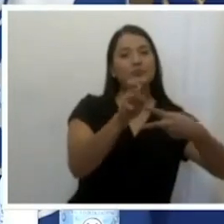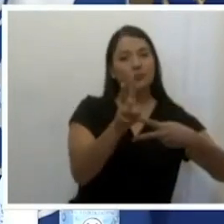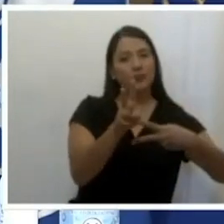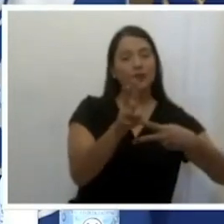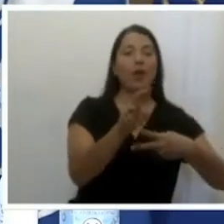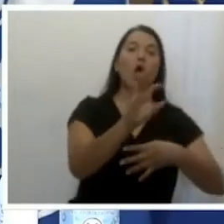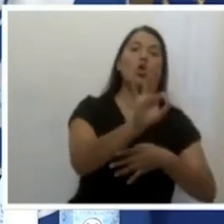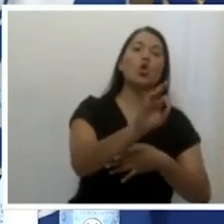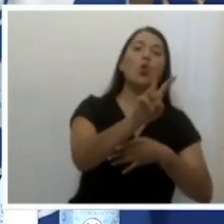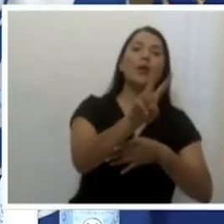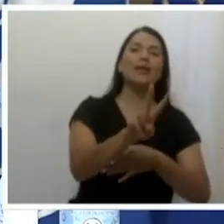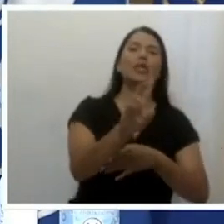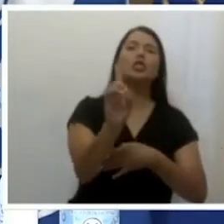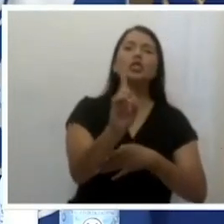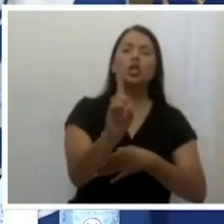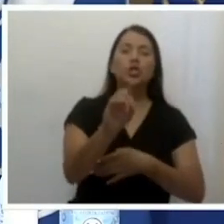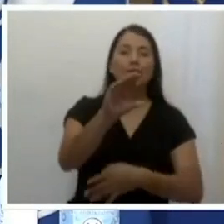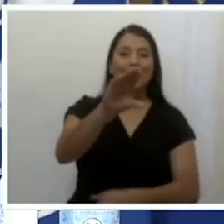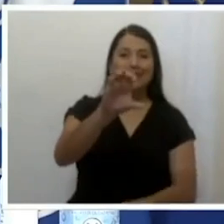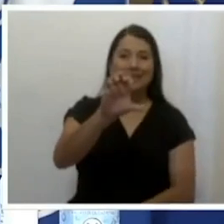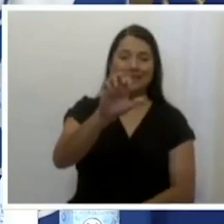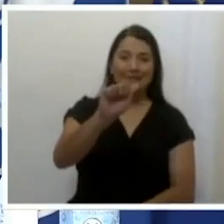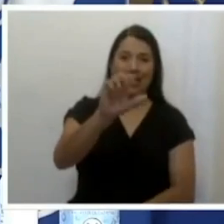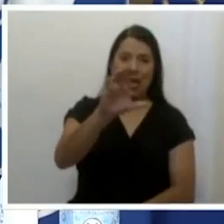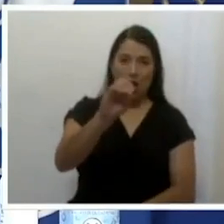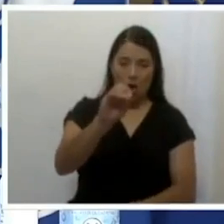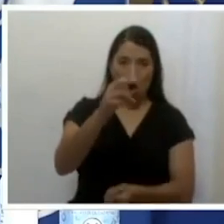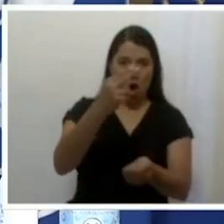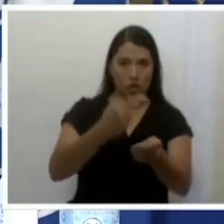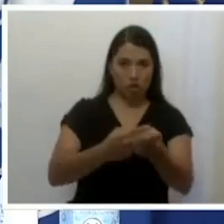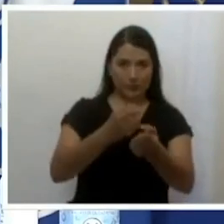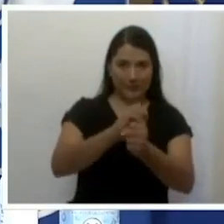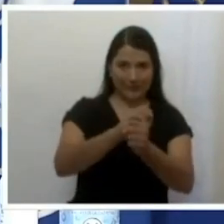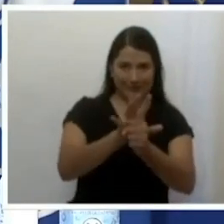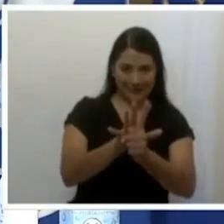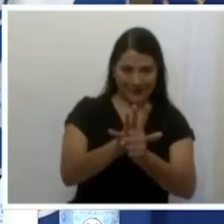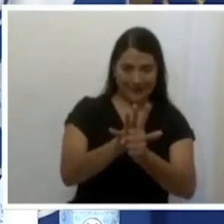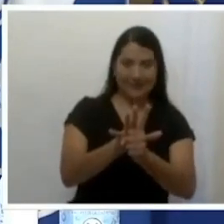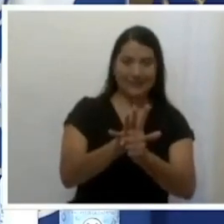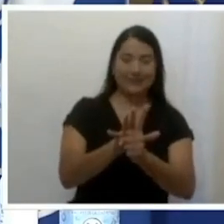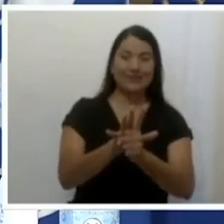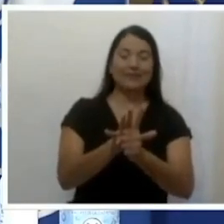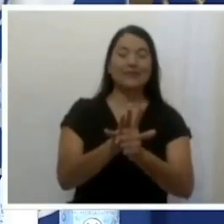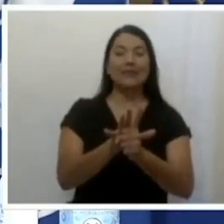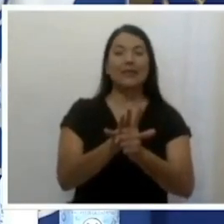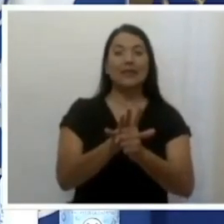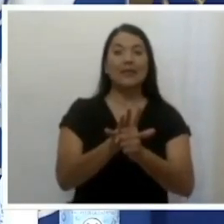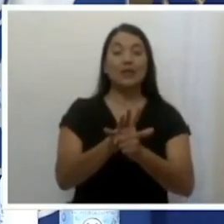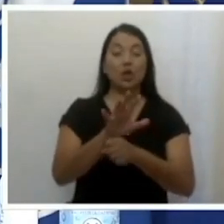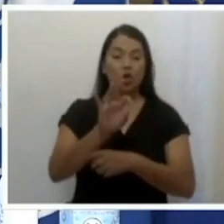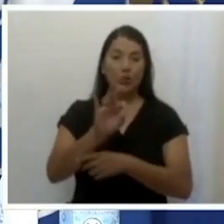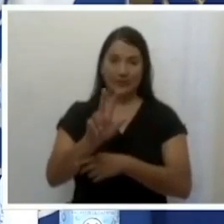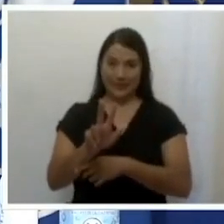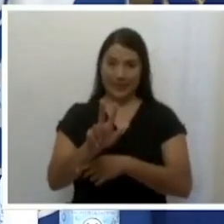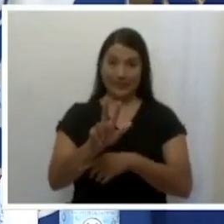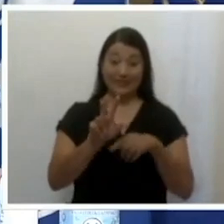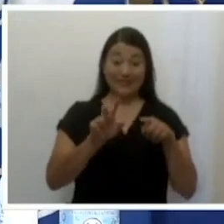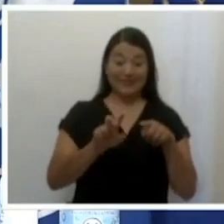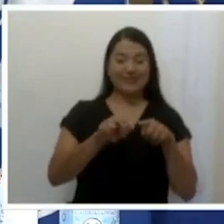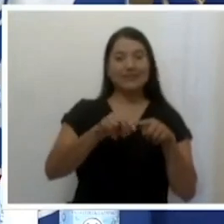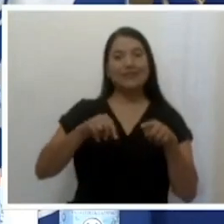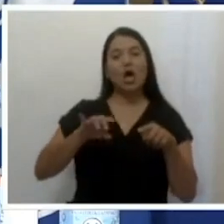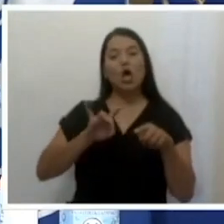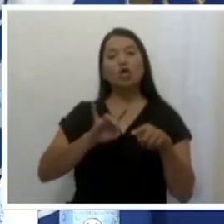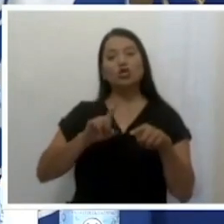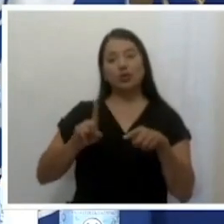unidad ejecutora de SEACO, de las cuales 81 son SEACO considerado,